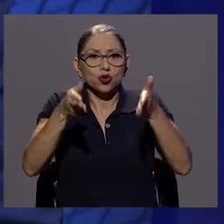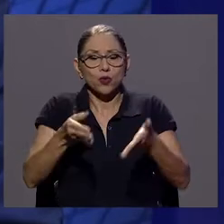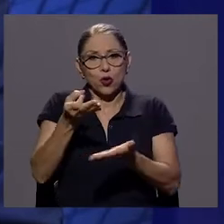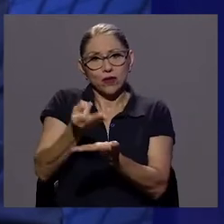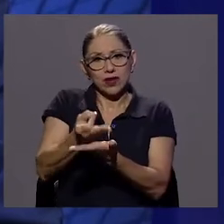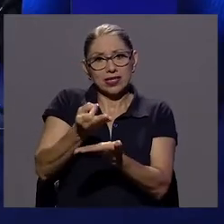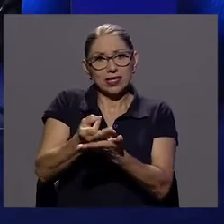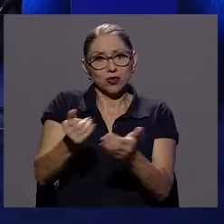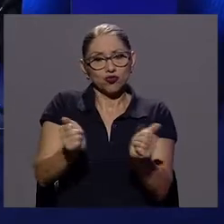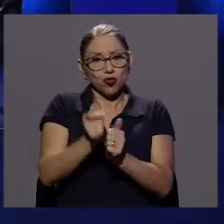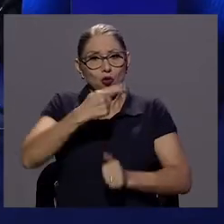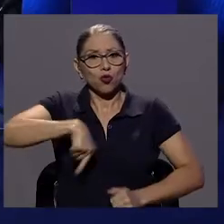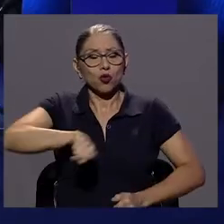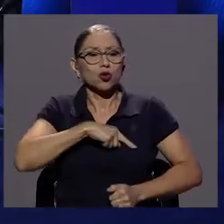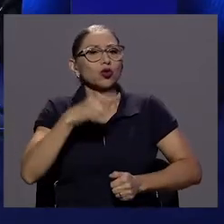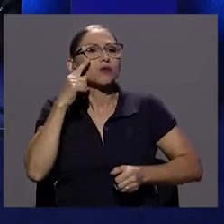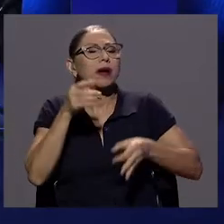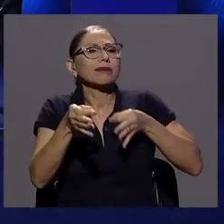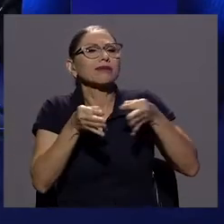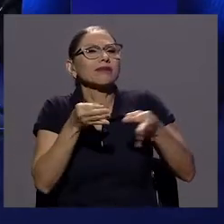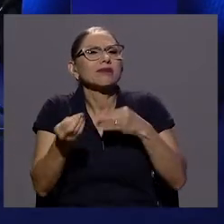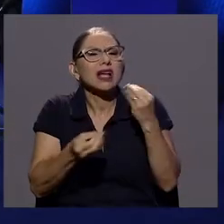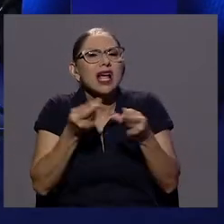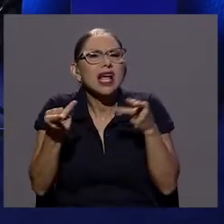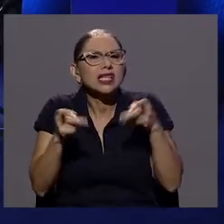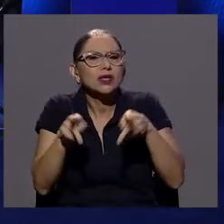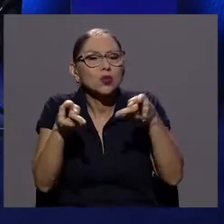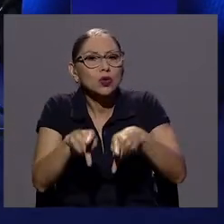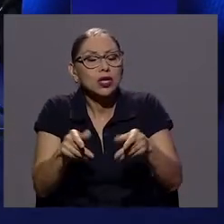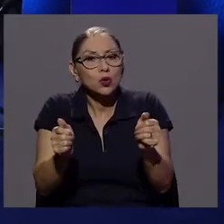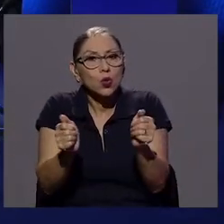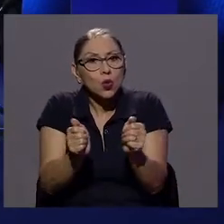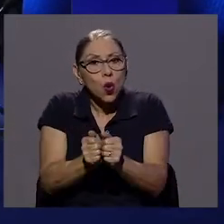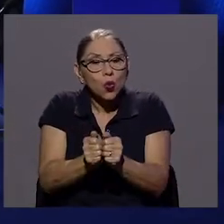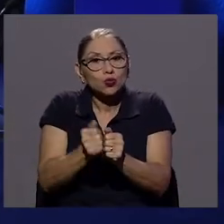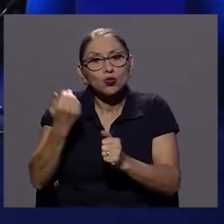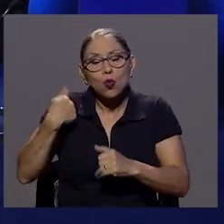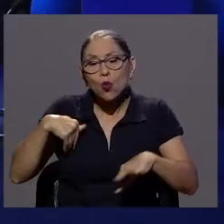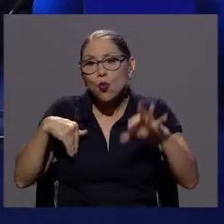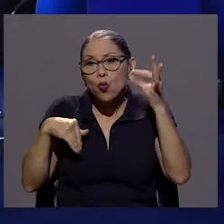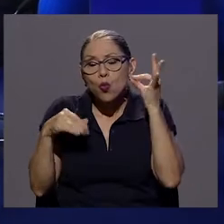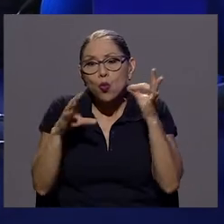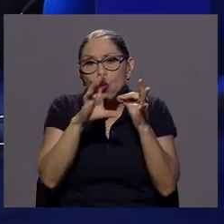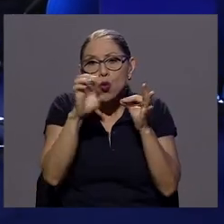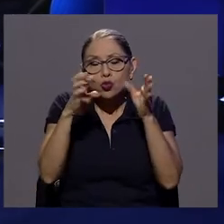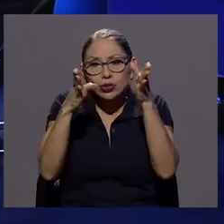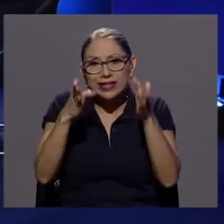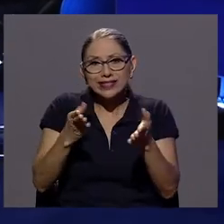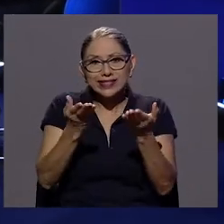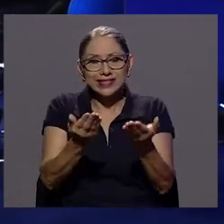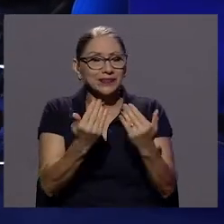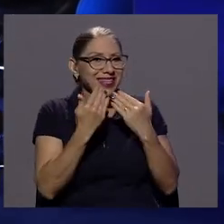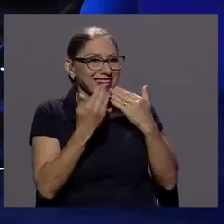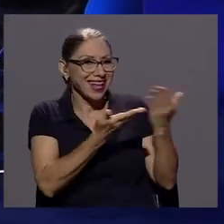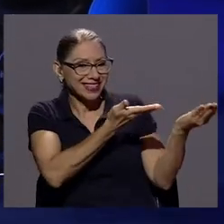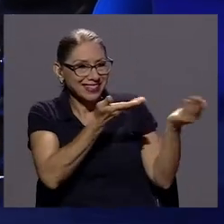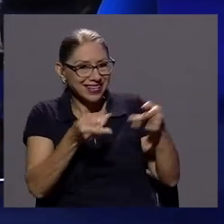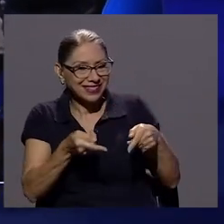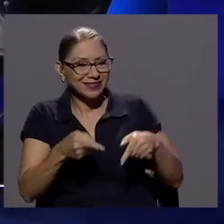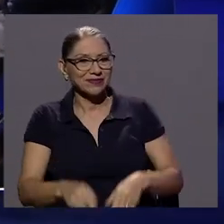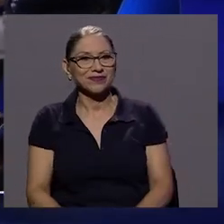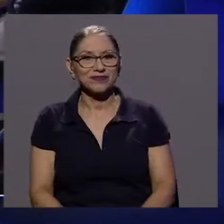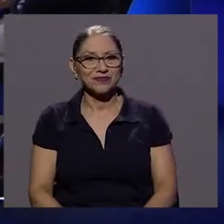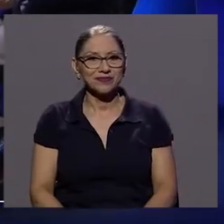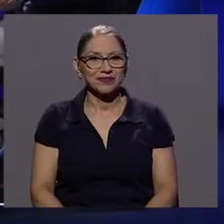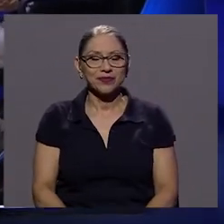nosotros para darnos luces sobre lo que está ocurriendo con los y las costarricenses en este tema. Gracias, Don Danilo,